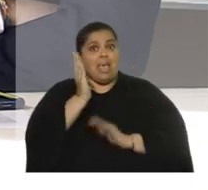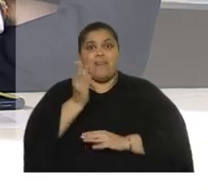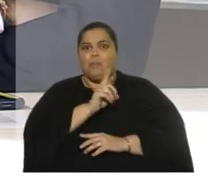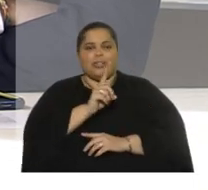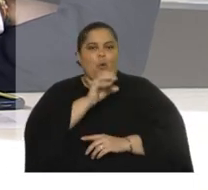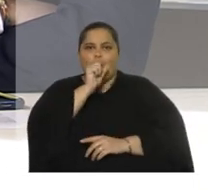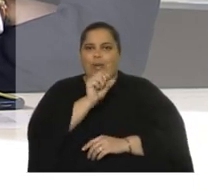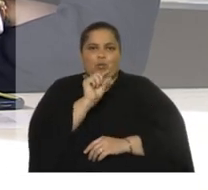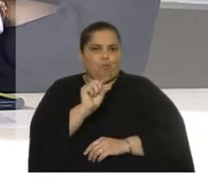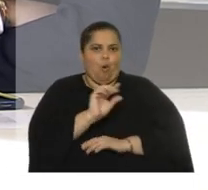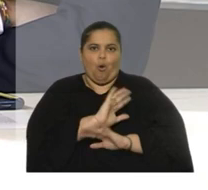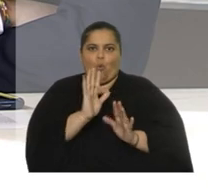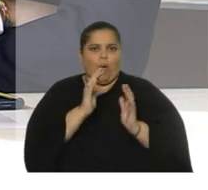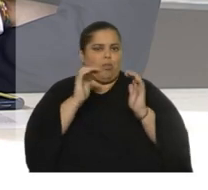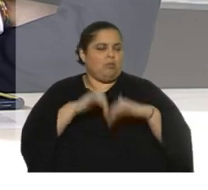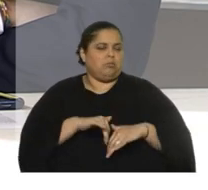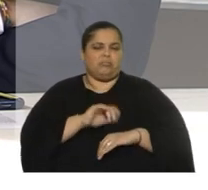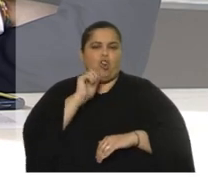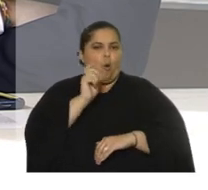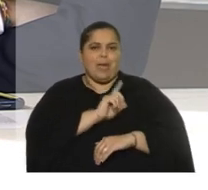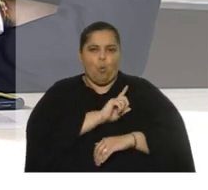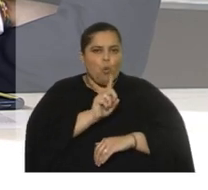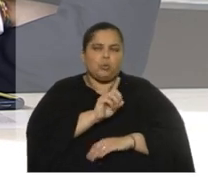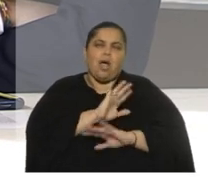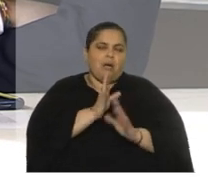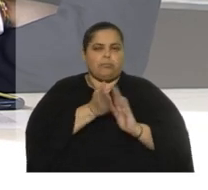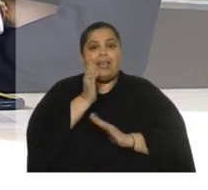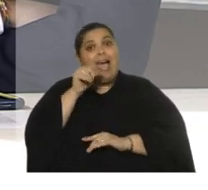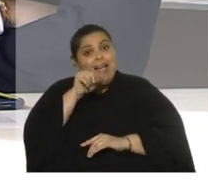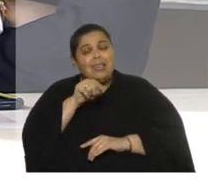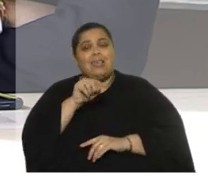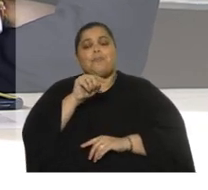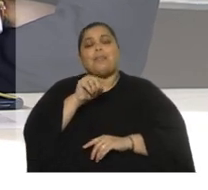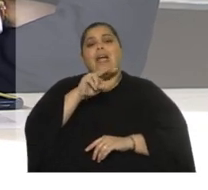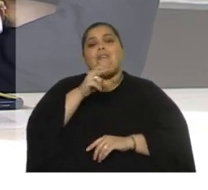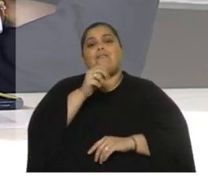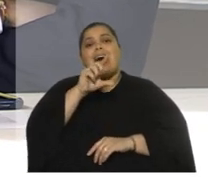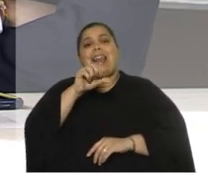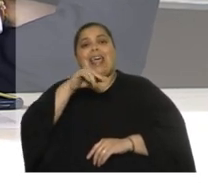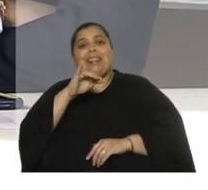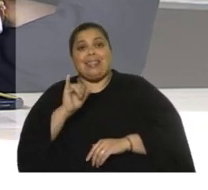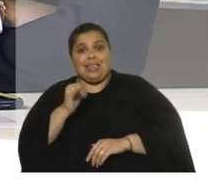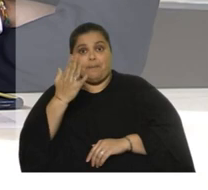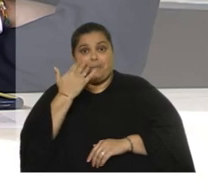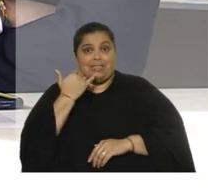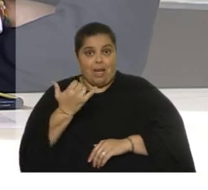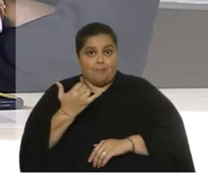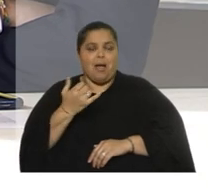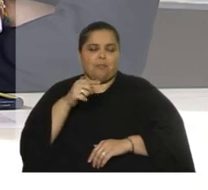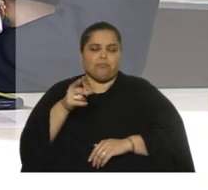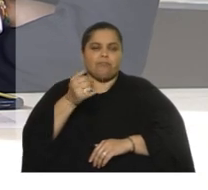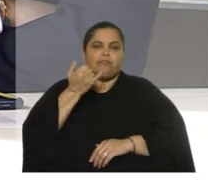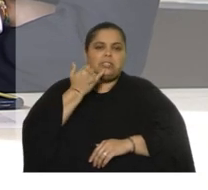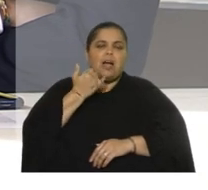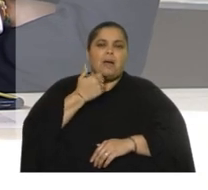las cosas me desilusionan, y ahí fue Esteban, el que me llamó, este, y me